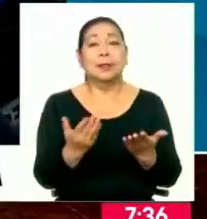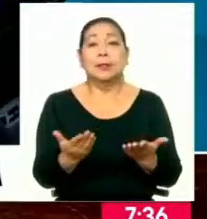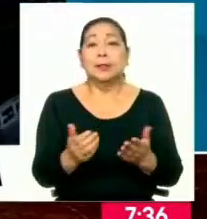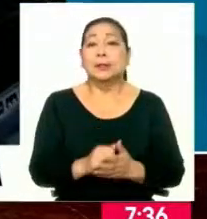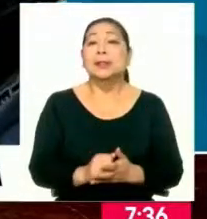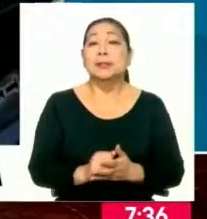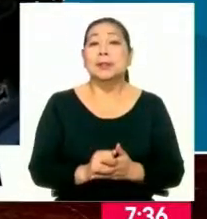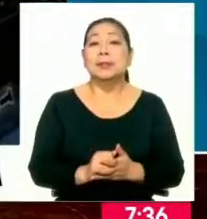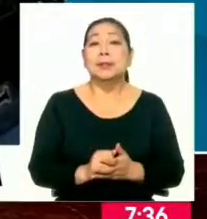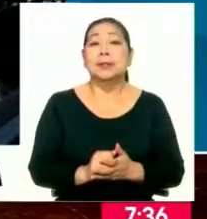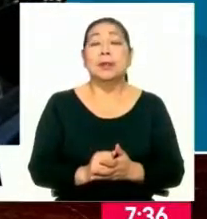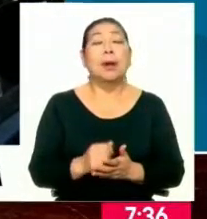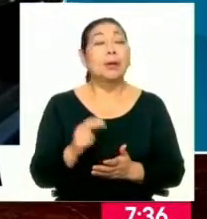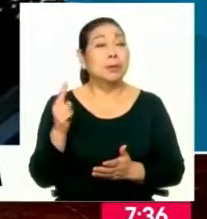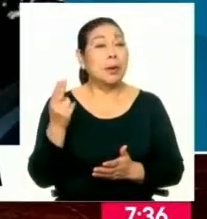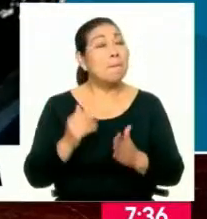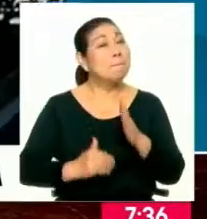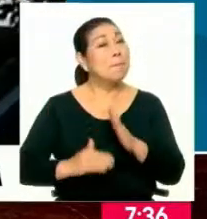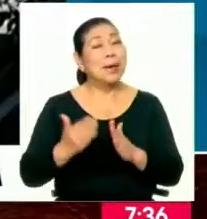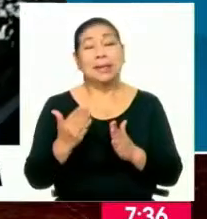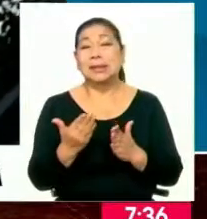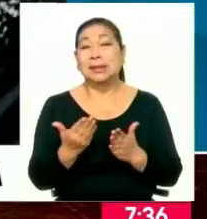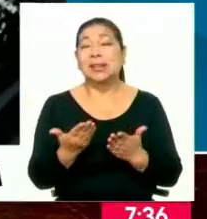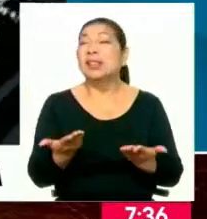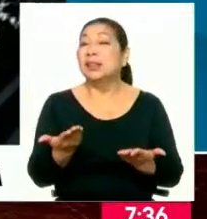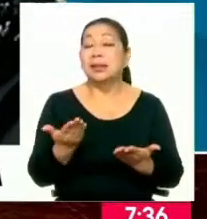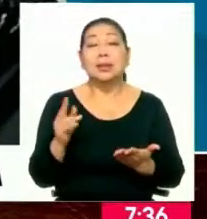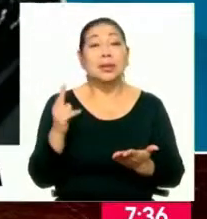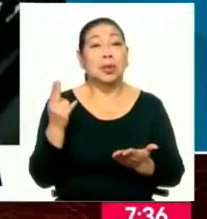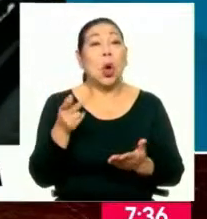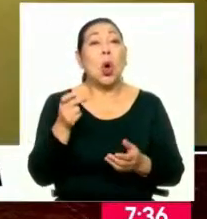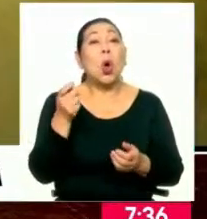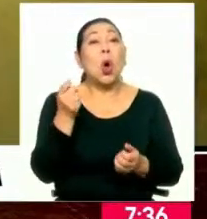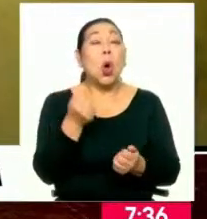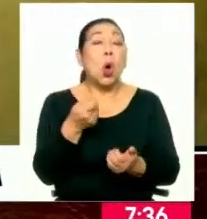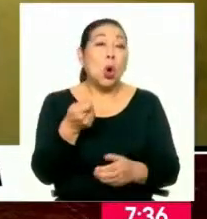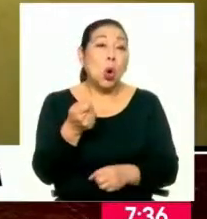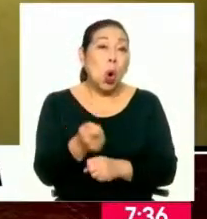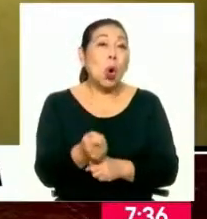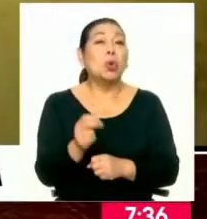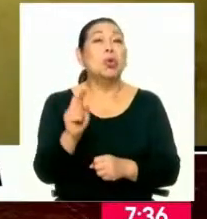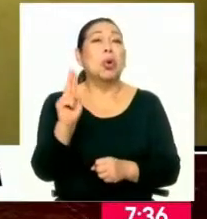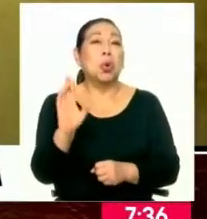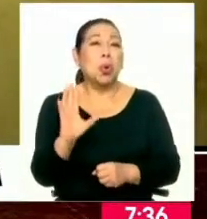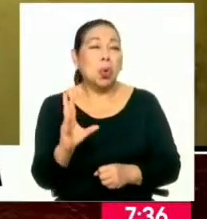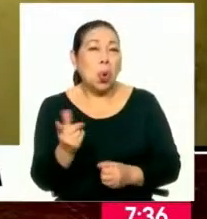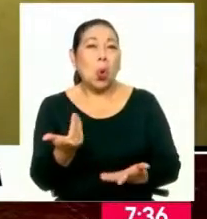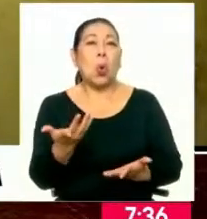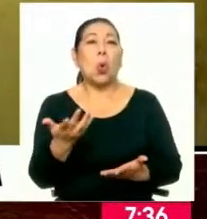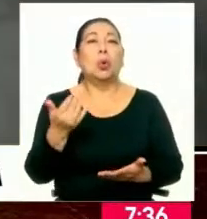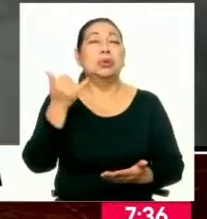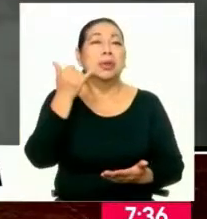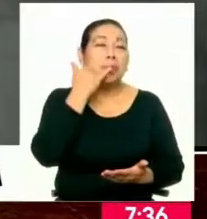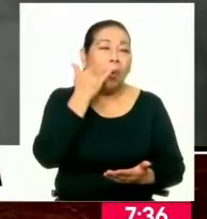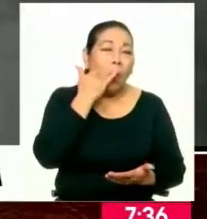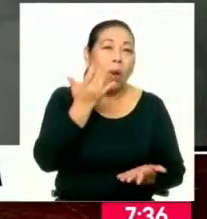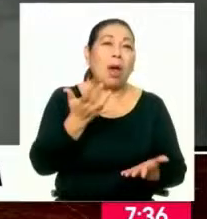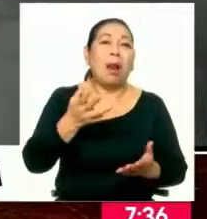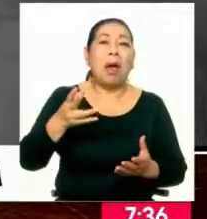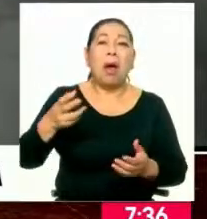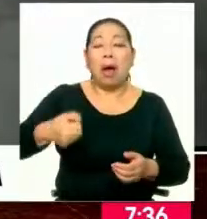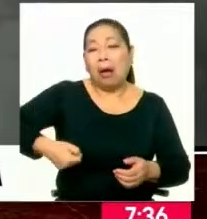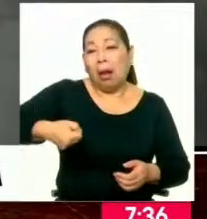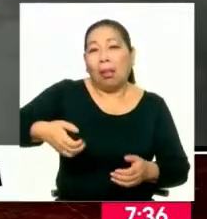los delitos más recurrentes van a ser los delitos contra el patrimonio, los robos, los hurtos de celulares o